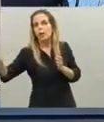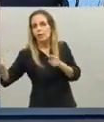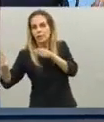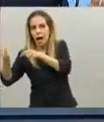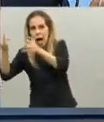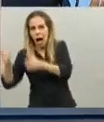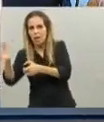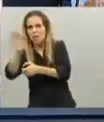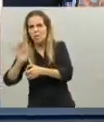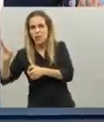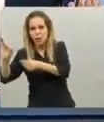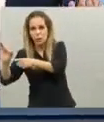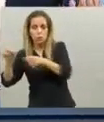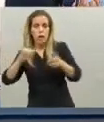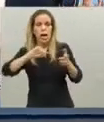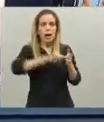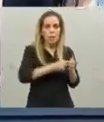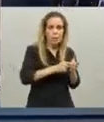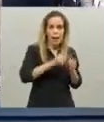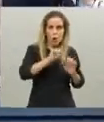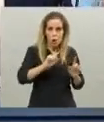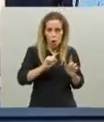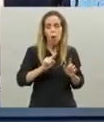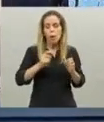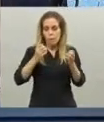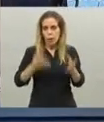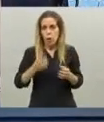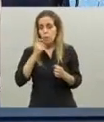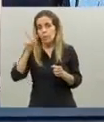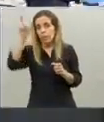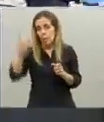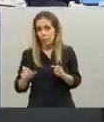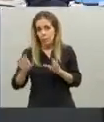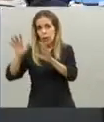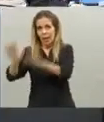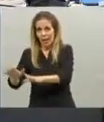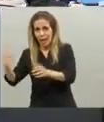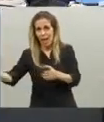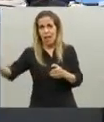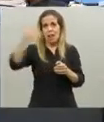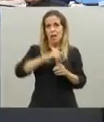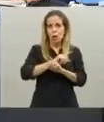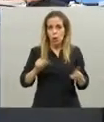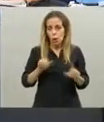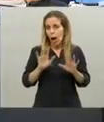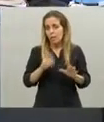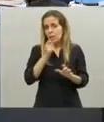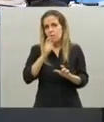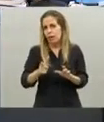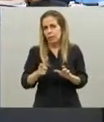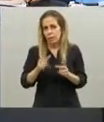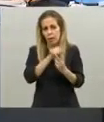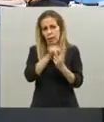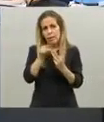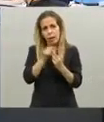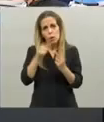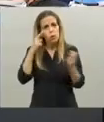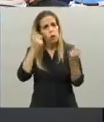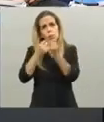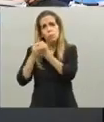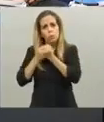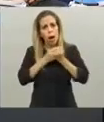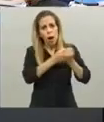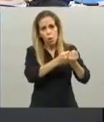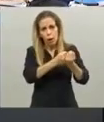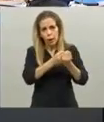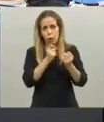mezclarlos vas a conseguir no que bajen acá sino que suban en los dos lados así que esas son las reglas simples en las que nos hemos puesto de acuerdo